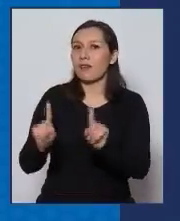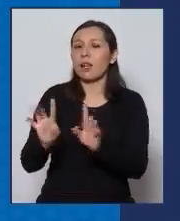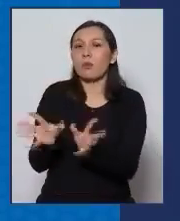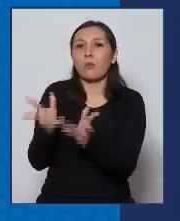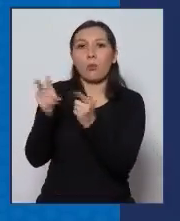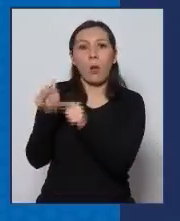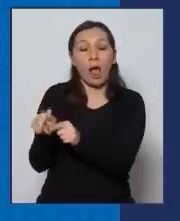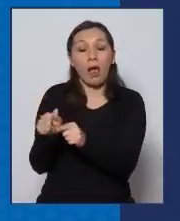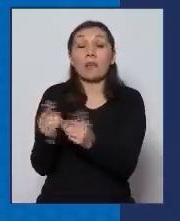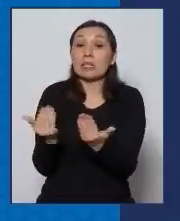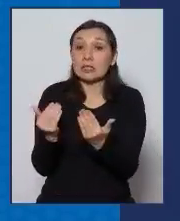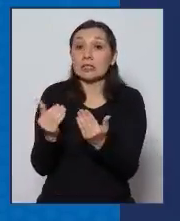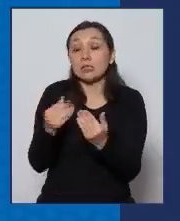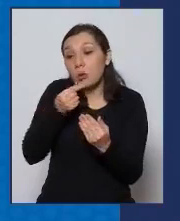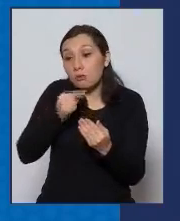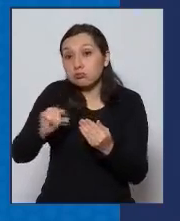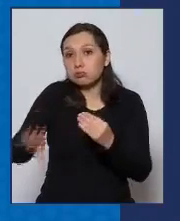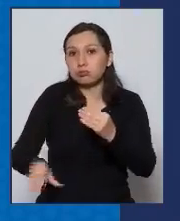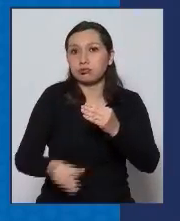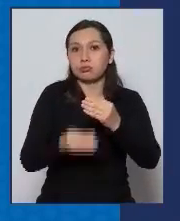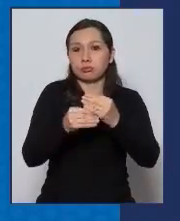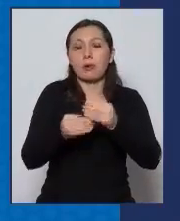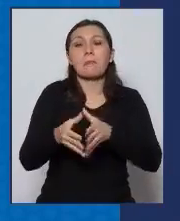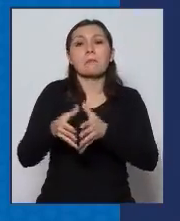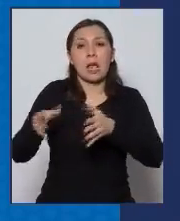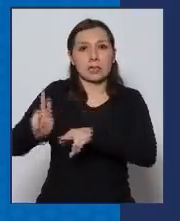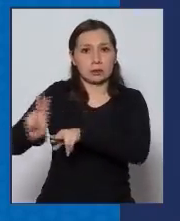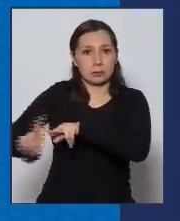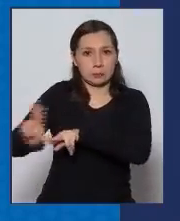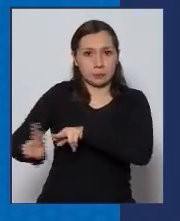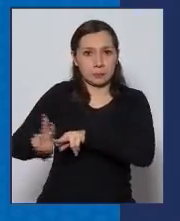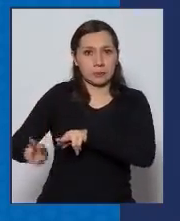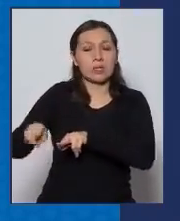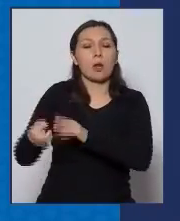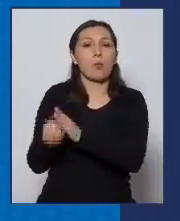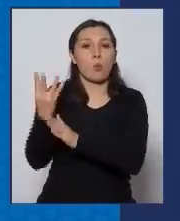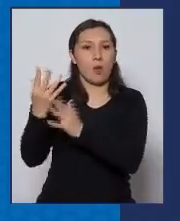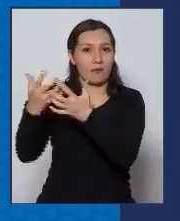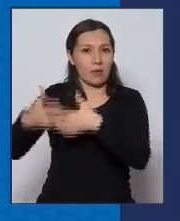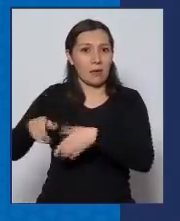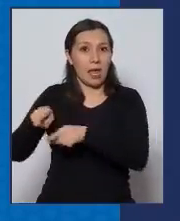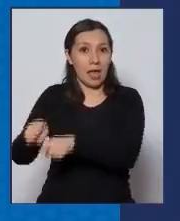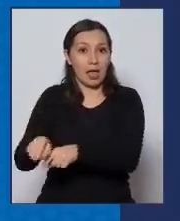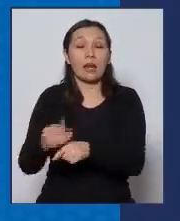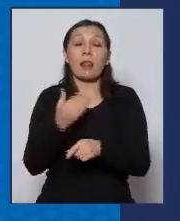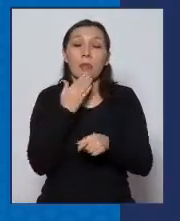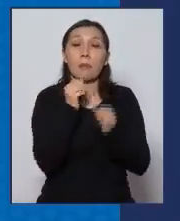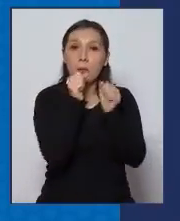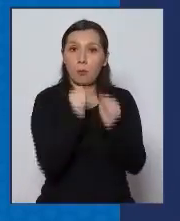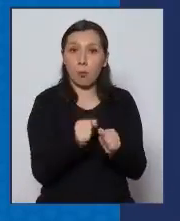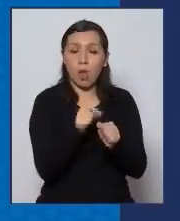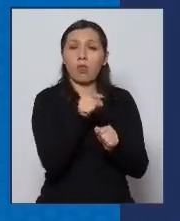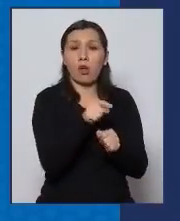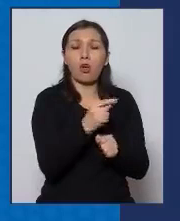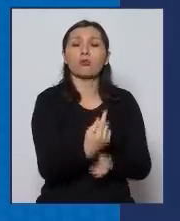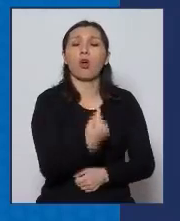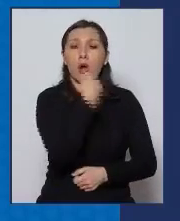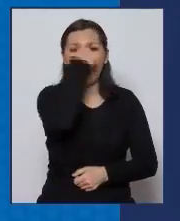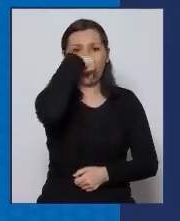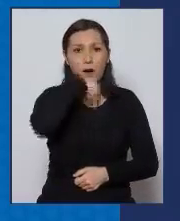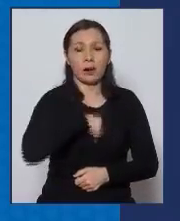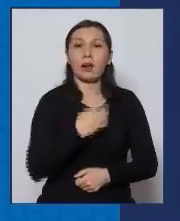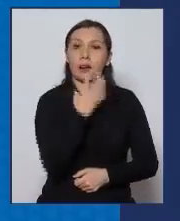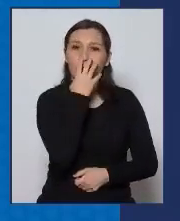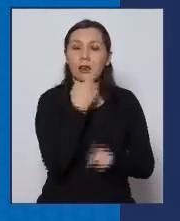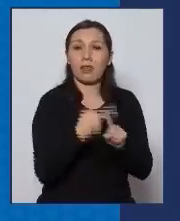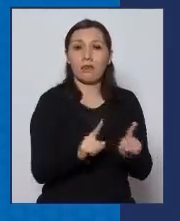este tipo de dispositivos está aumentando, igual que la capacidad de ventilar pacientes a